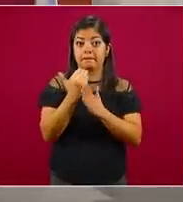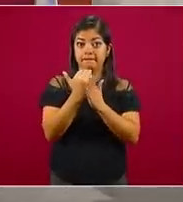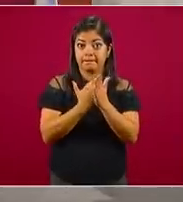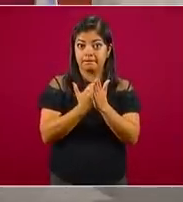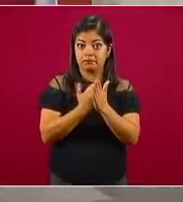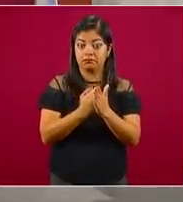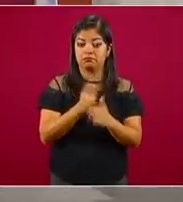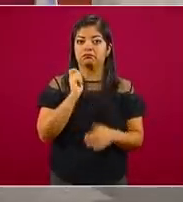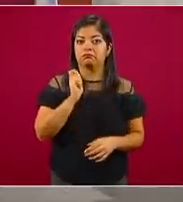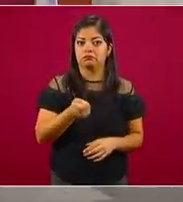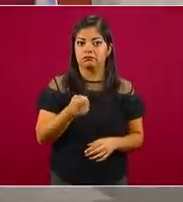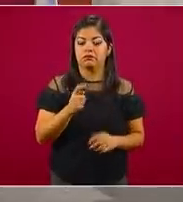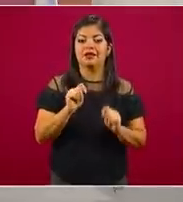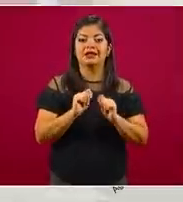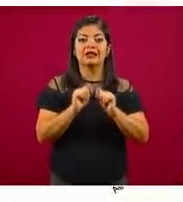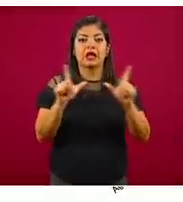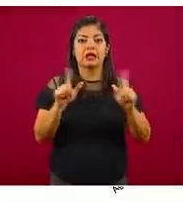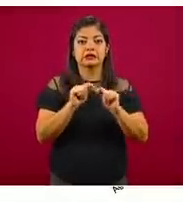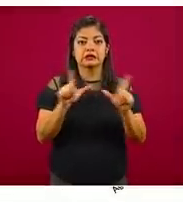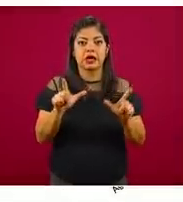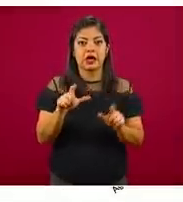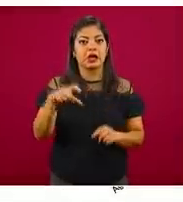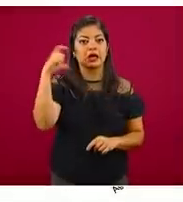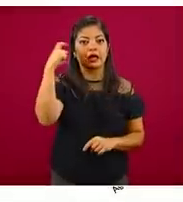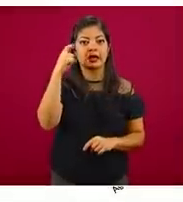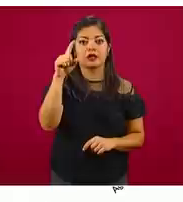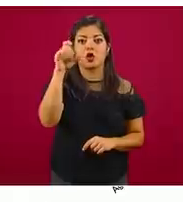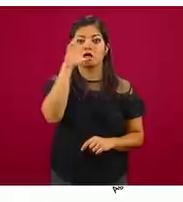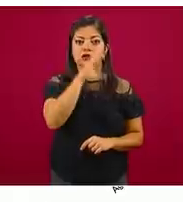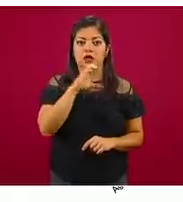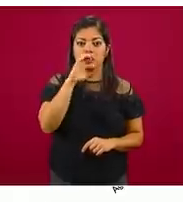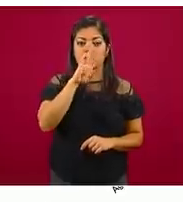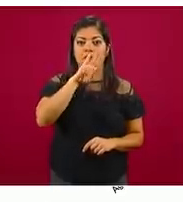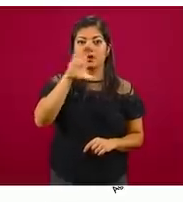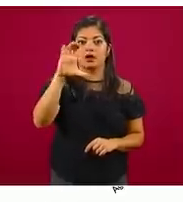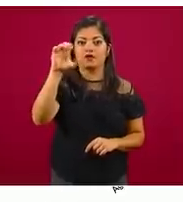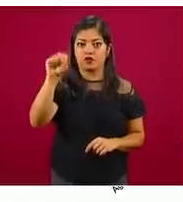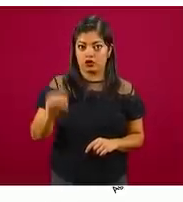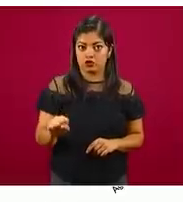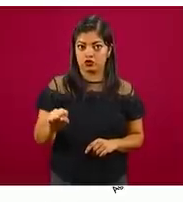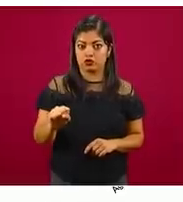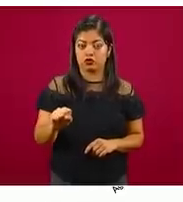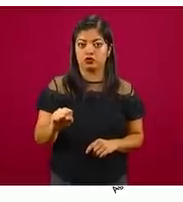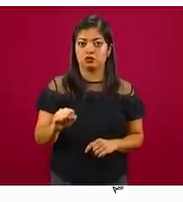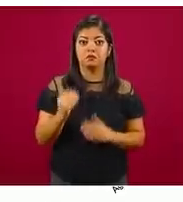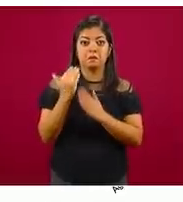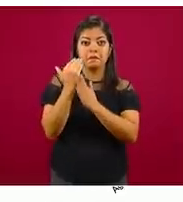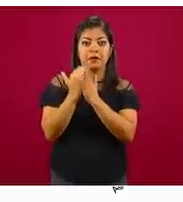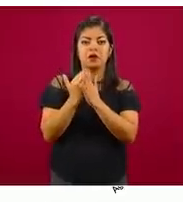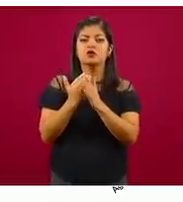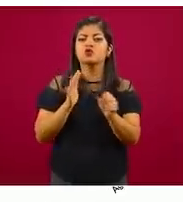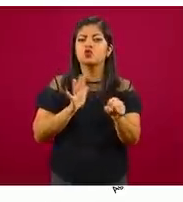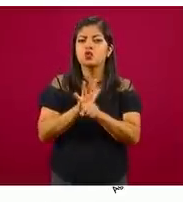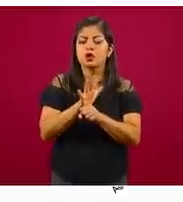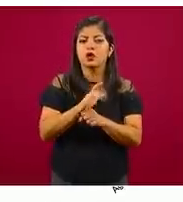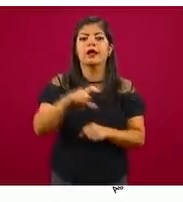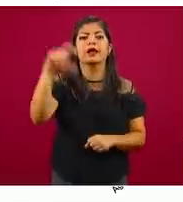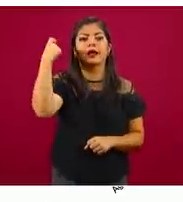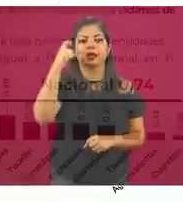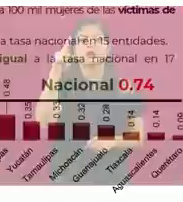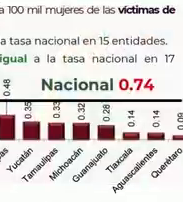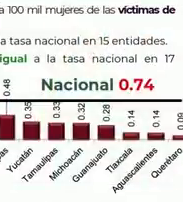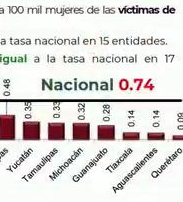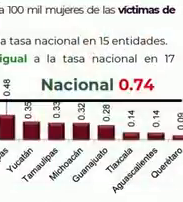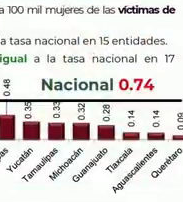cifras absolutas es Tlaxcala, Querétaro, Aguascalientes, Baja Sur. La menor en tasa es Querétaro, Aguascalientes,